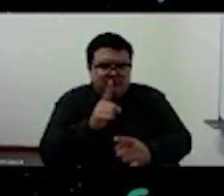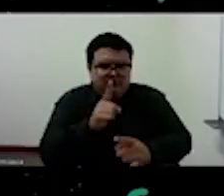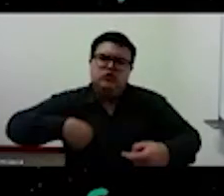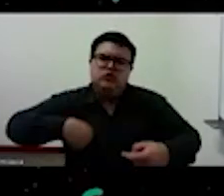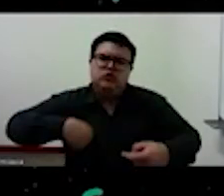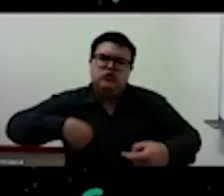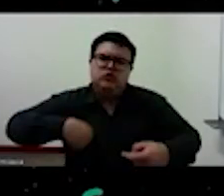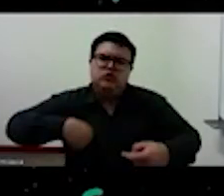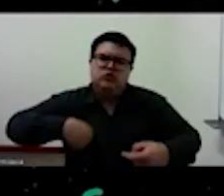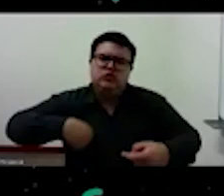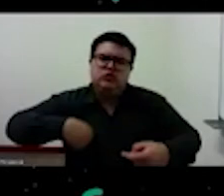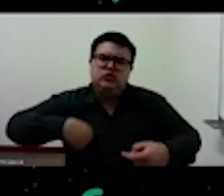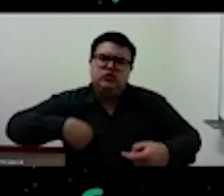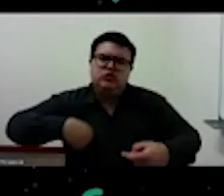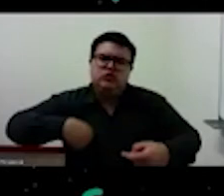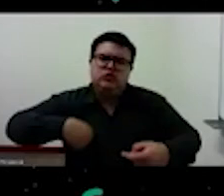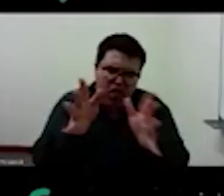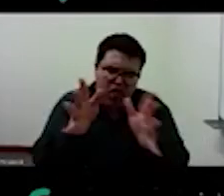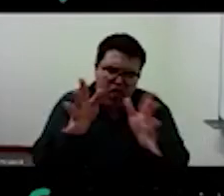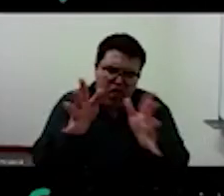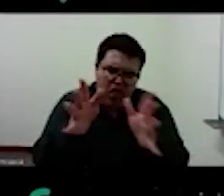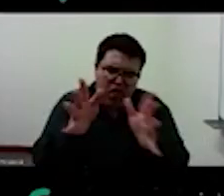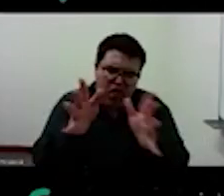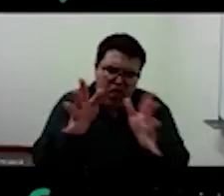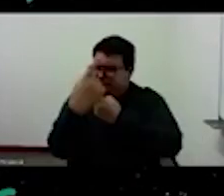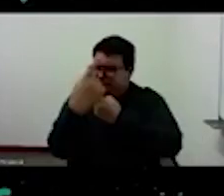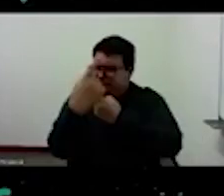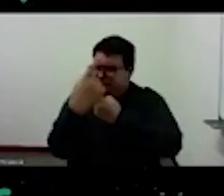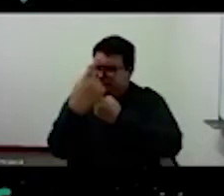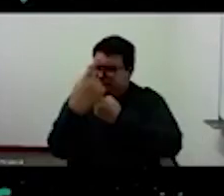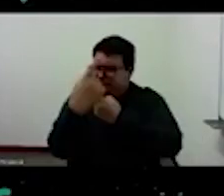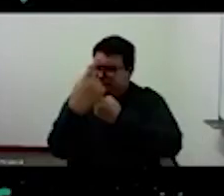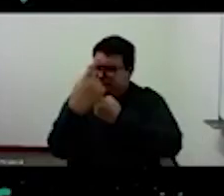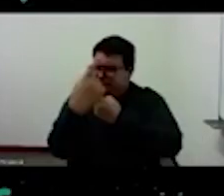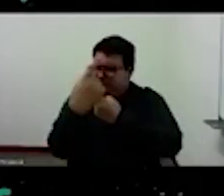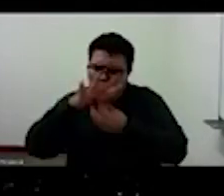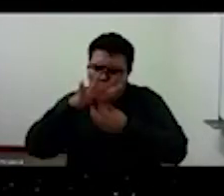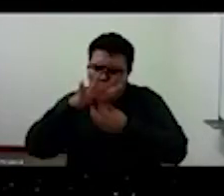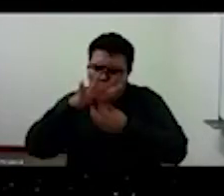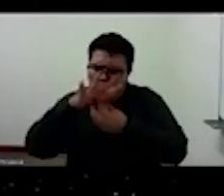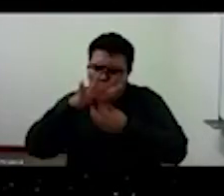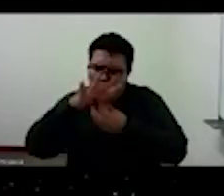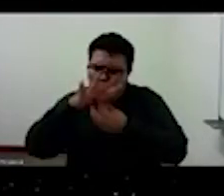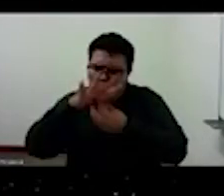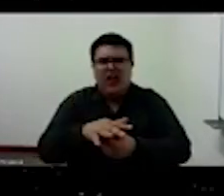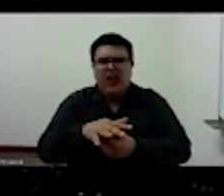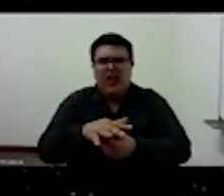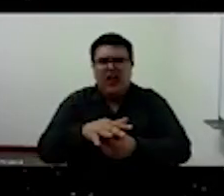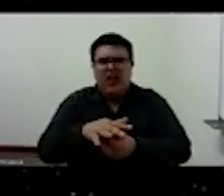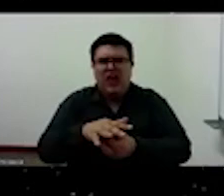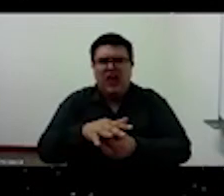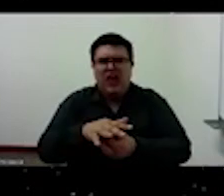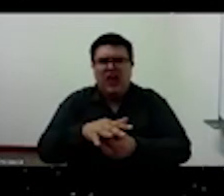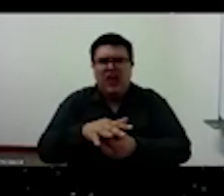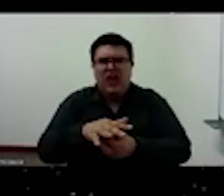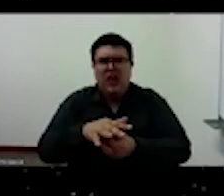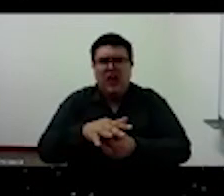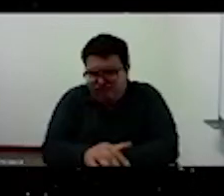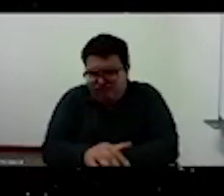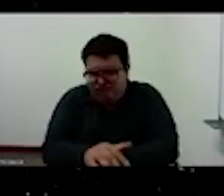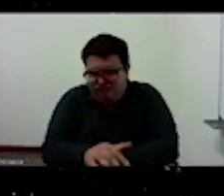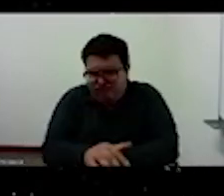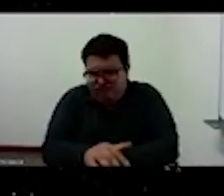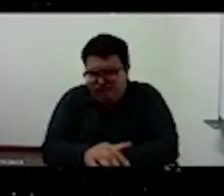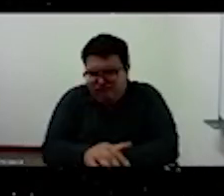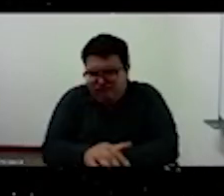y nuestra humillación se manifiesta como venganza agresiva ¿cómo lo podemos?